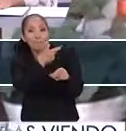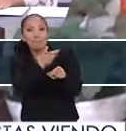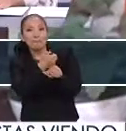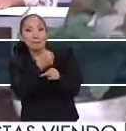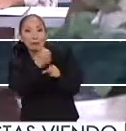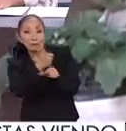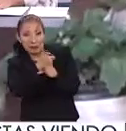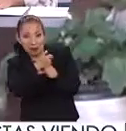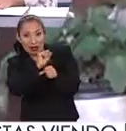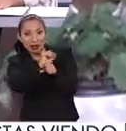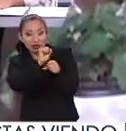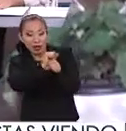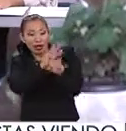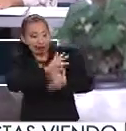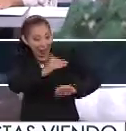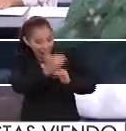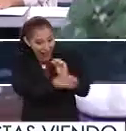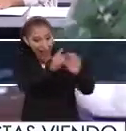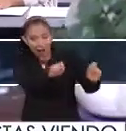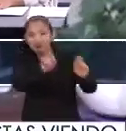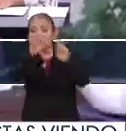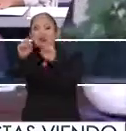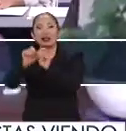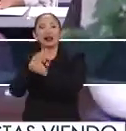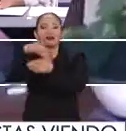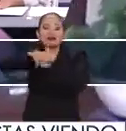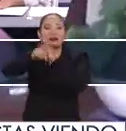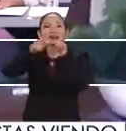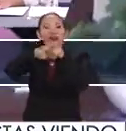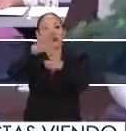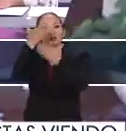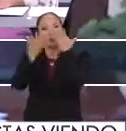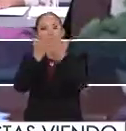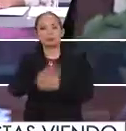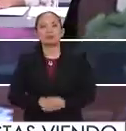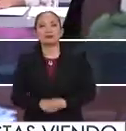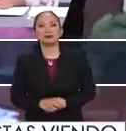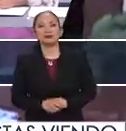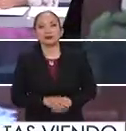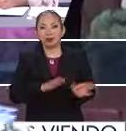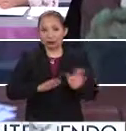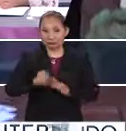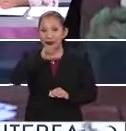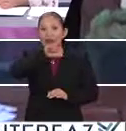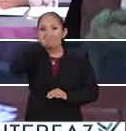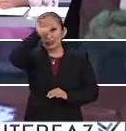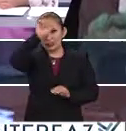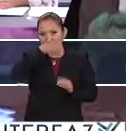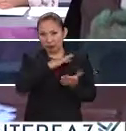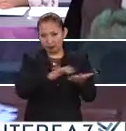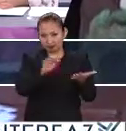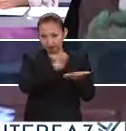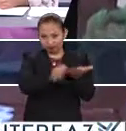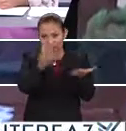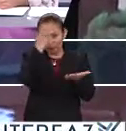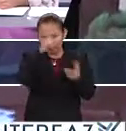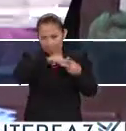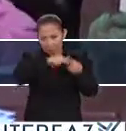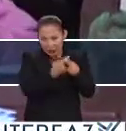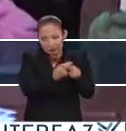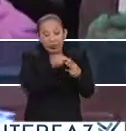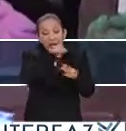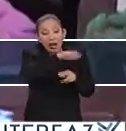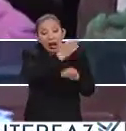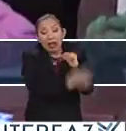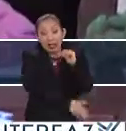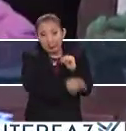cumplen con los requisitos necesarios para poder unirse al sistema educativo normal? Sí, en la parte de la alfabetización, perdón, una vez que